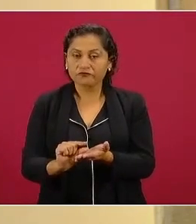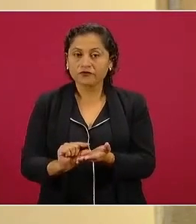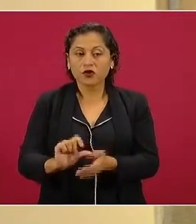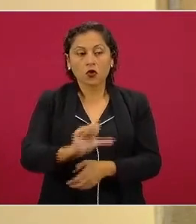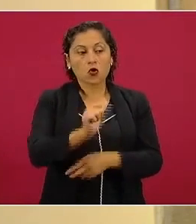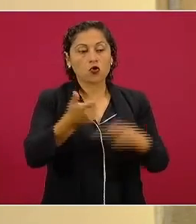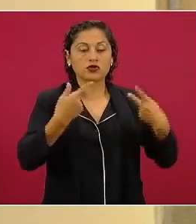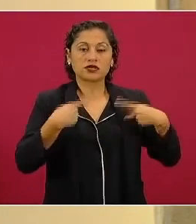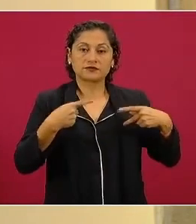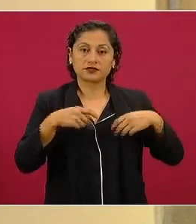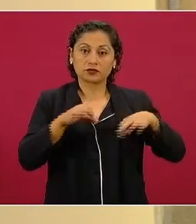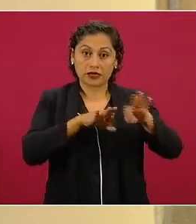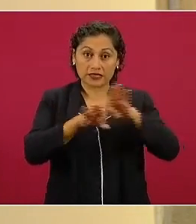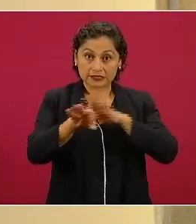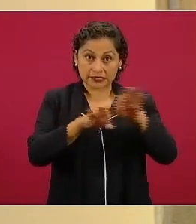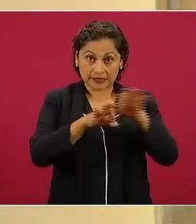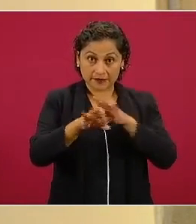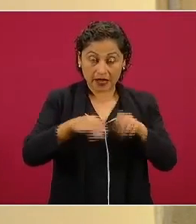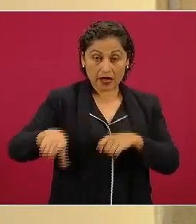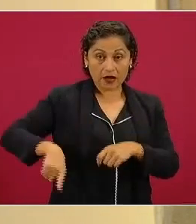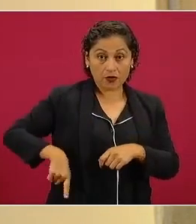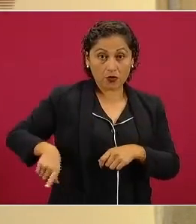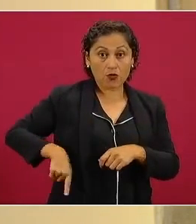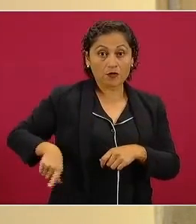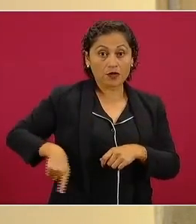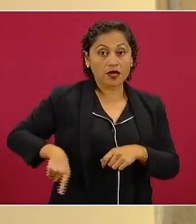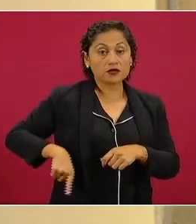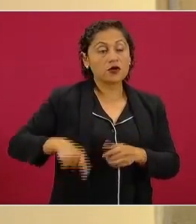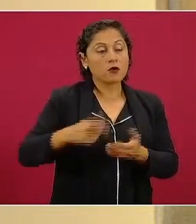ganan menos de 20 mil pesos cumplido.